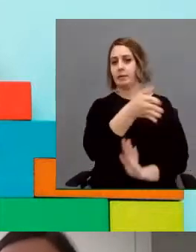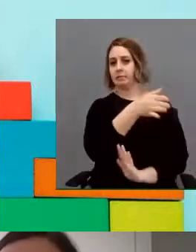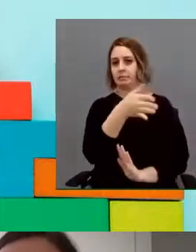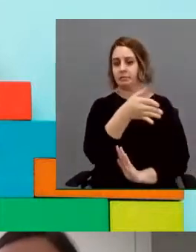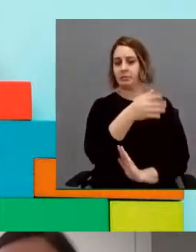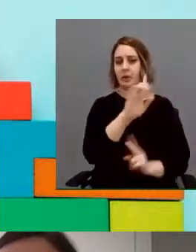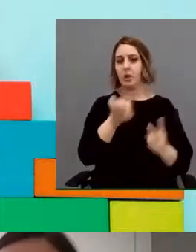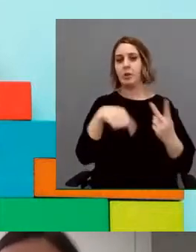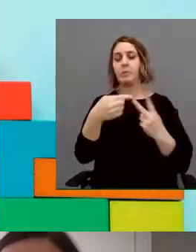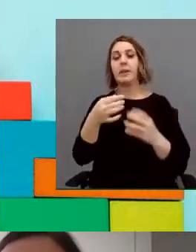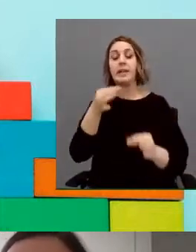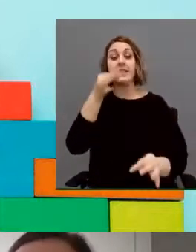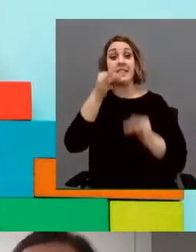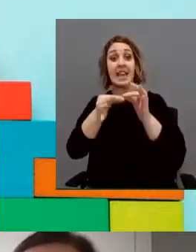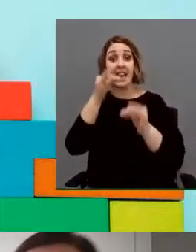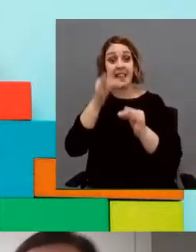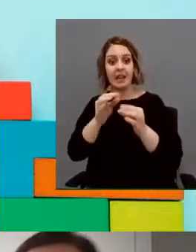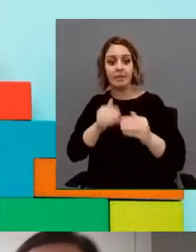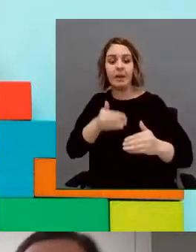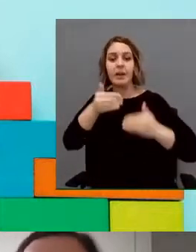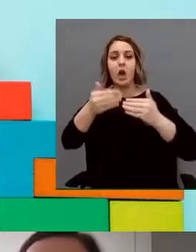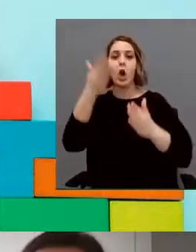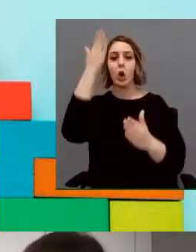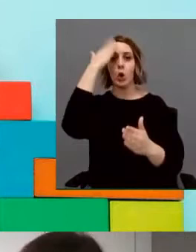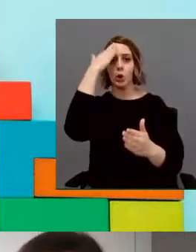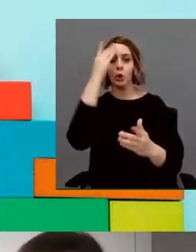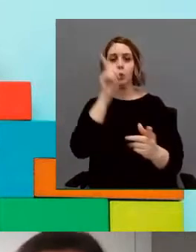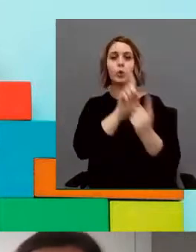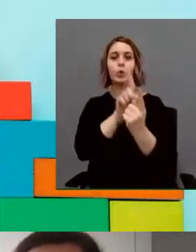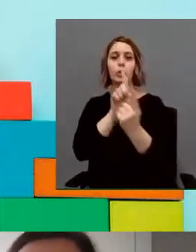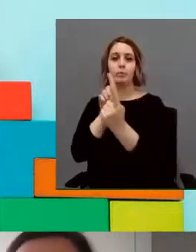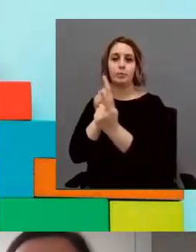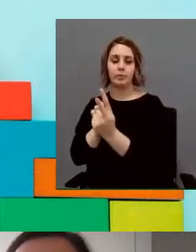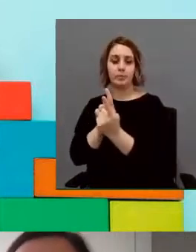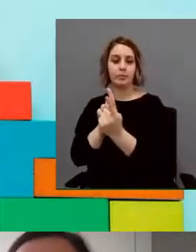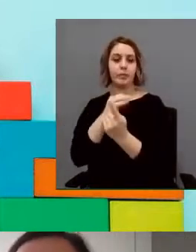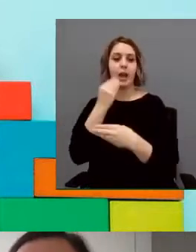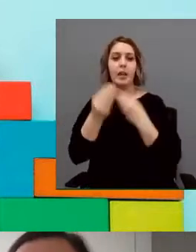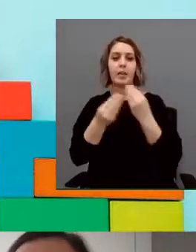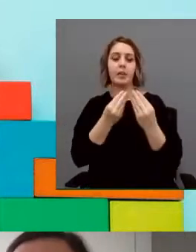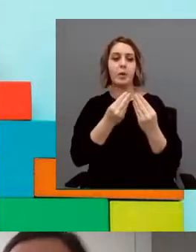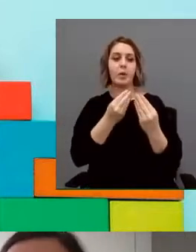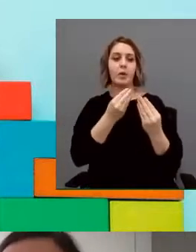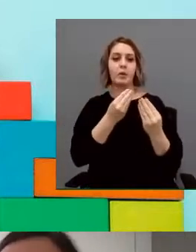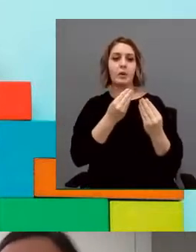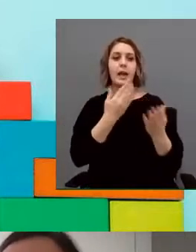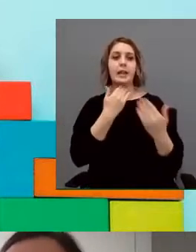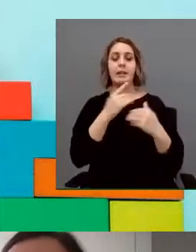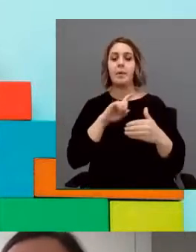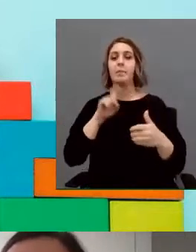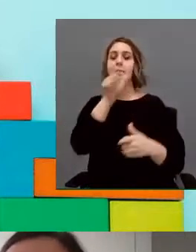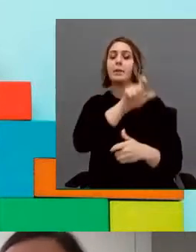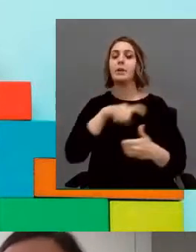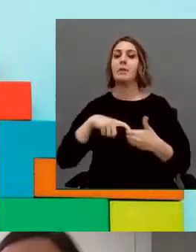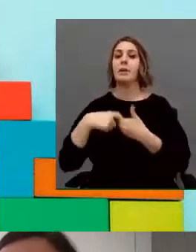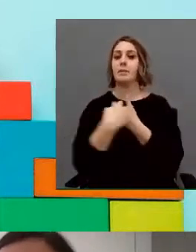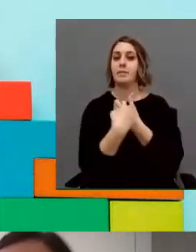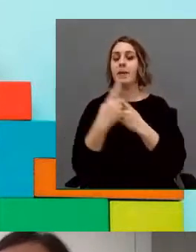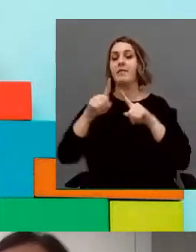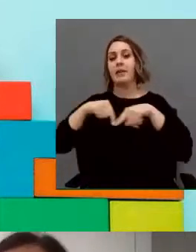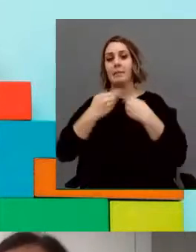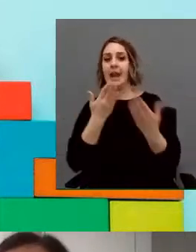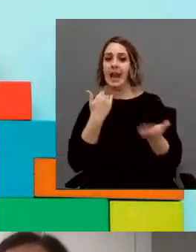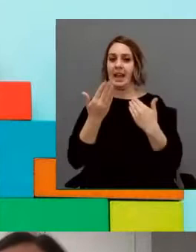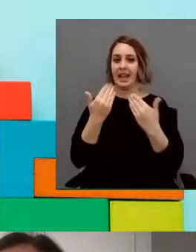septiembre ya empiezan las tutorías individuales, pues seguimos realizando entrevistas para participantes y a las familias.